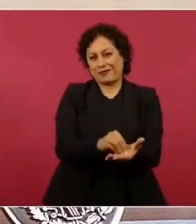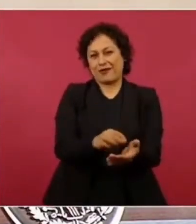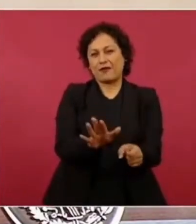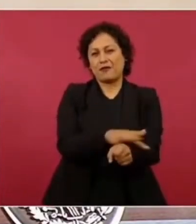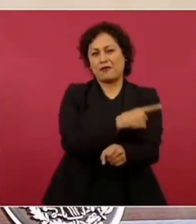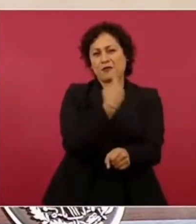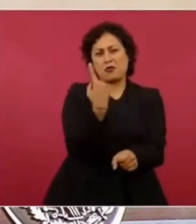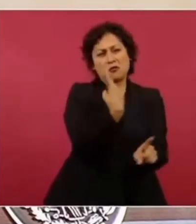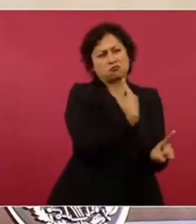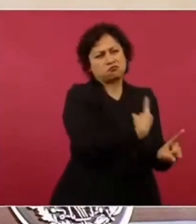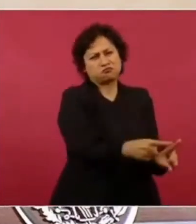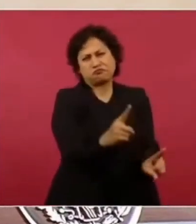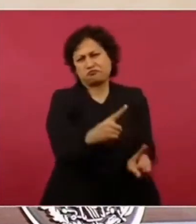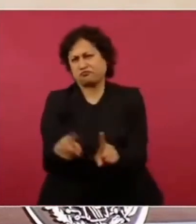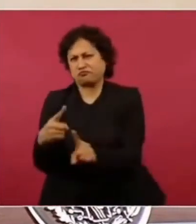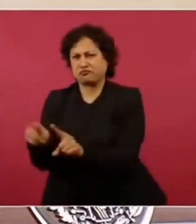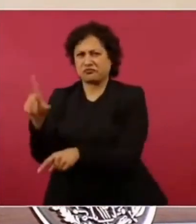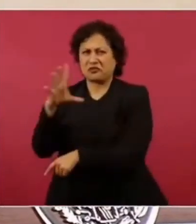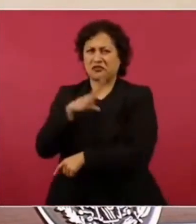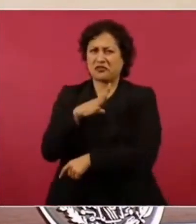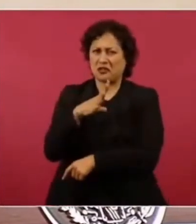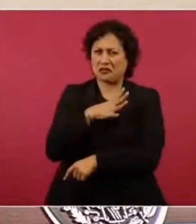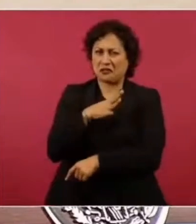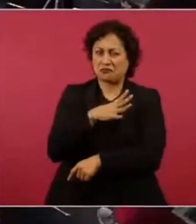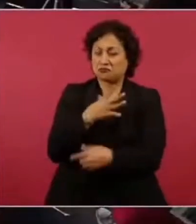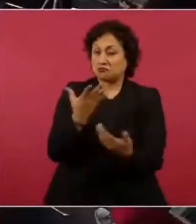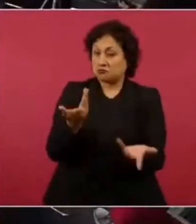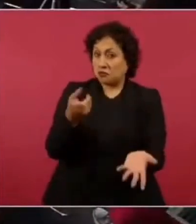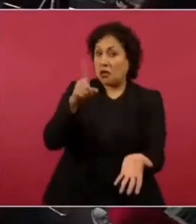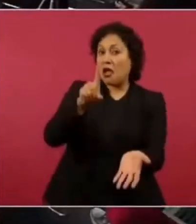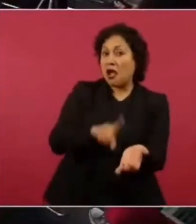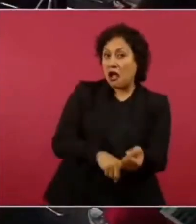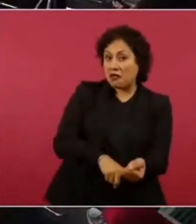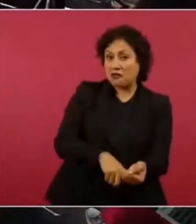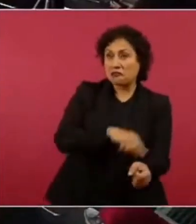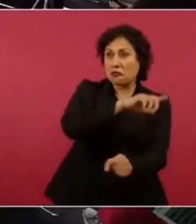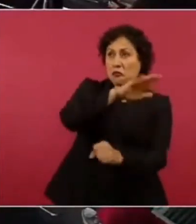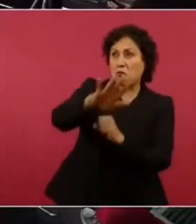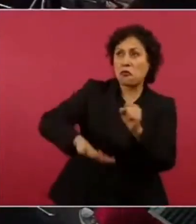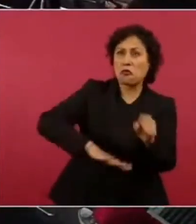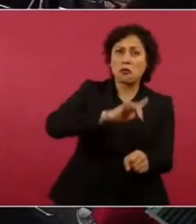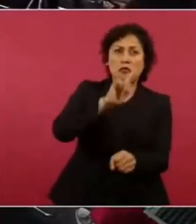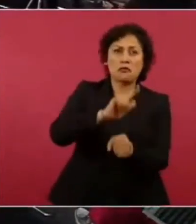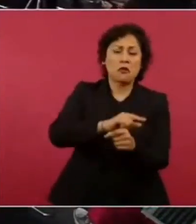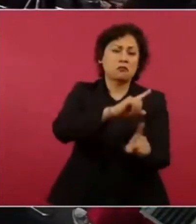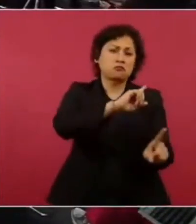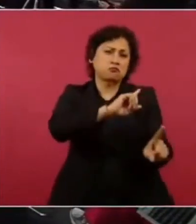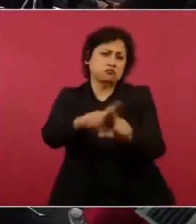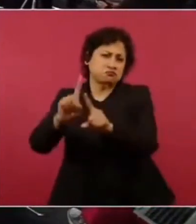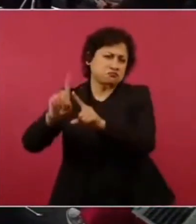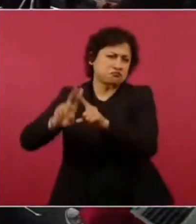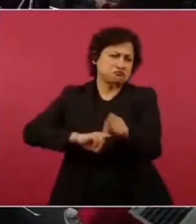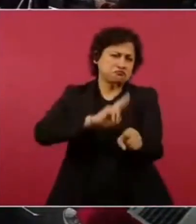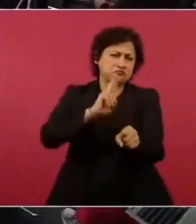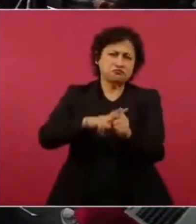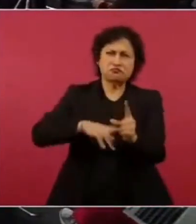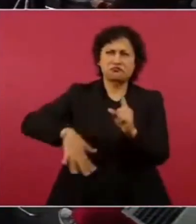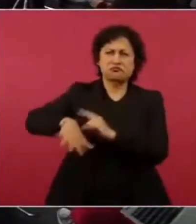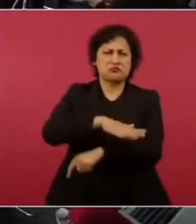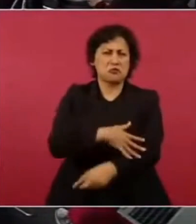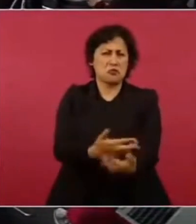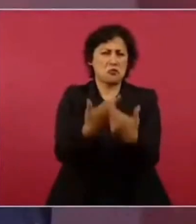con un pueblo bueno un pueblo trabajador y por eso cuando dices nos tocó una pandemia